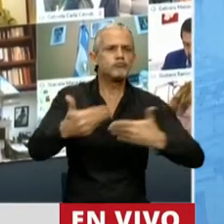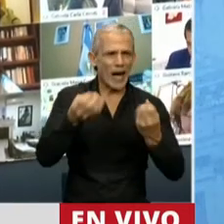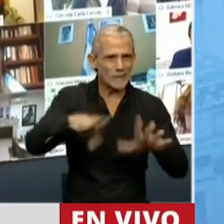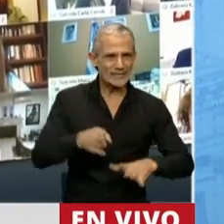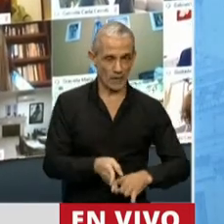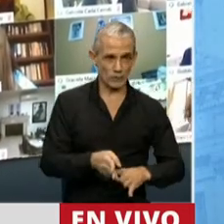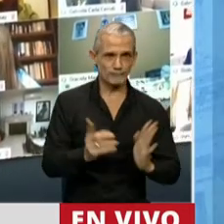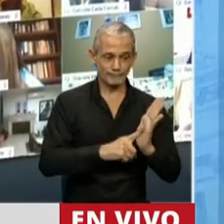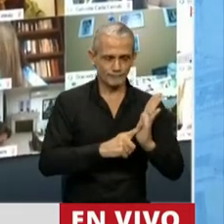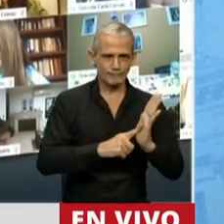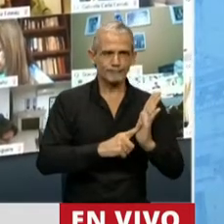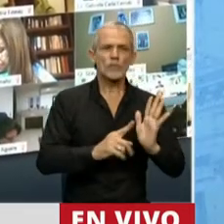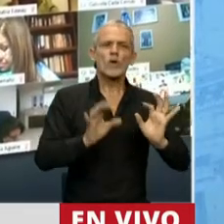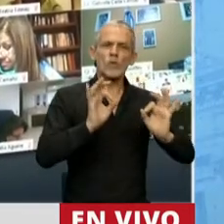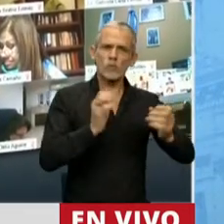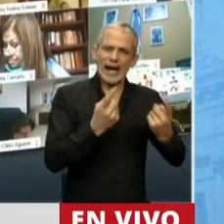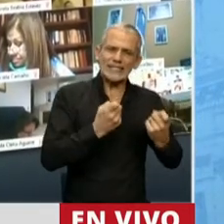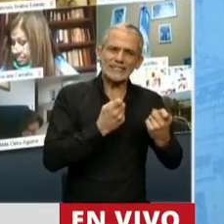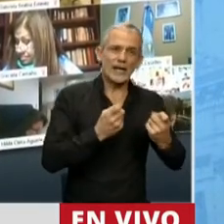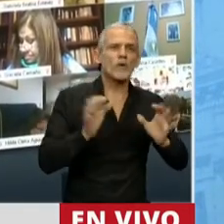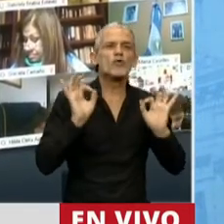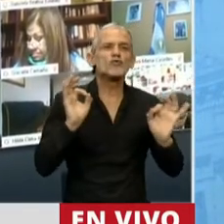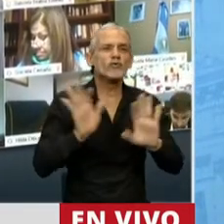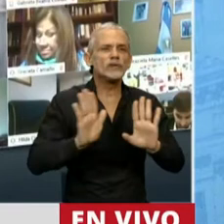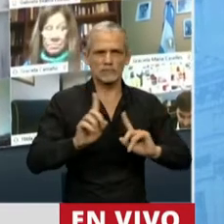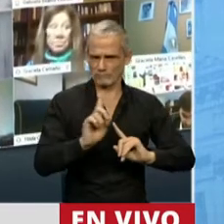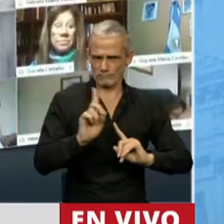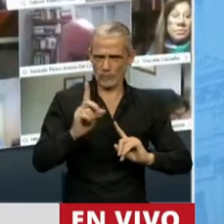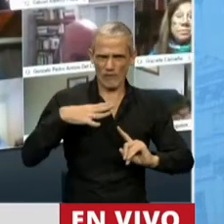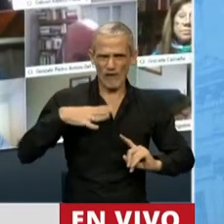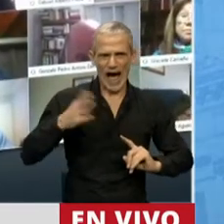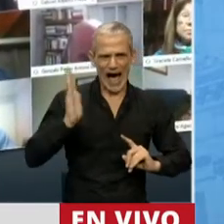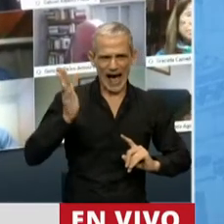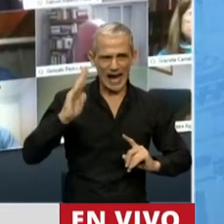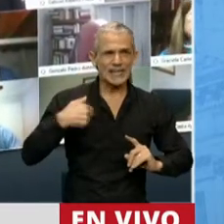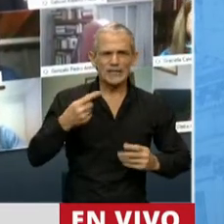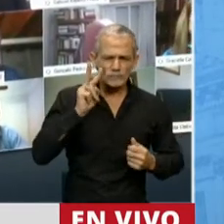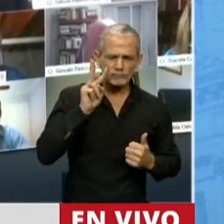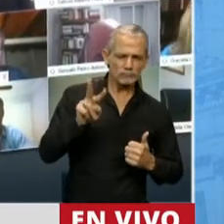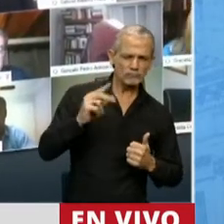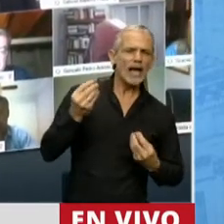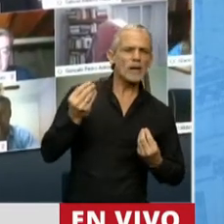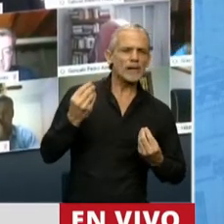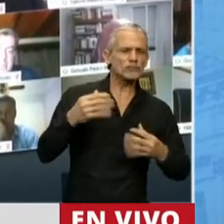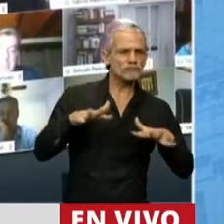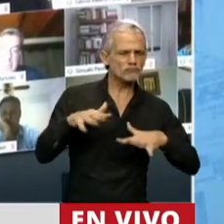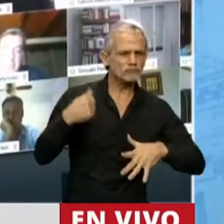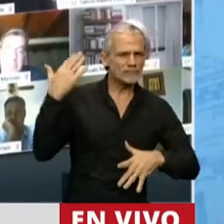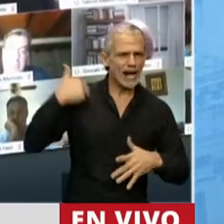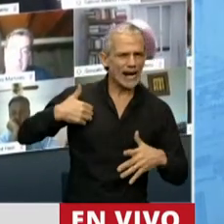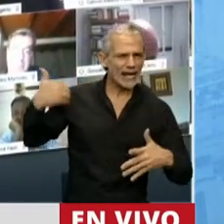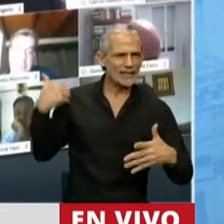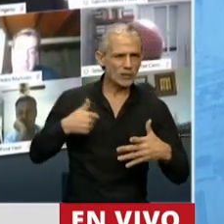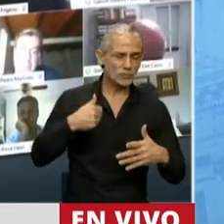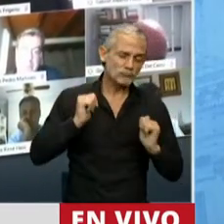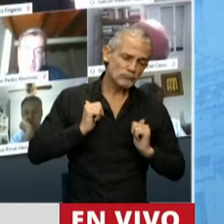una condición necesaria pero no suficiente para que sea. Mire, si yo miro qué nos pasó a los argentinos, yo creo que un poco escuchaba a los colegas